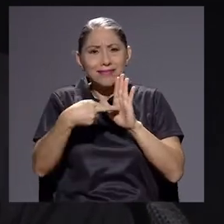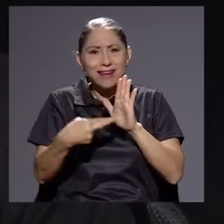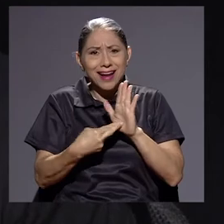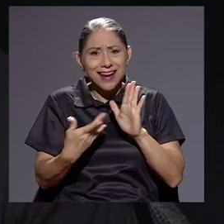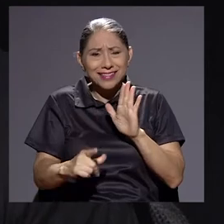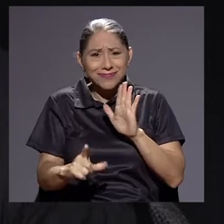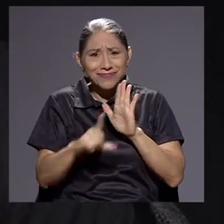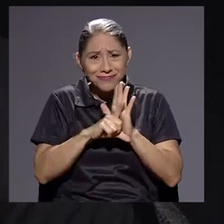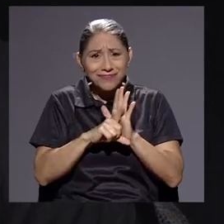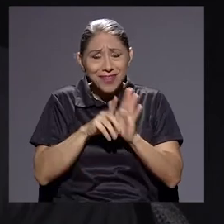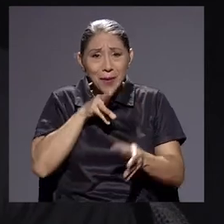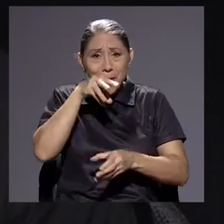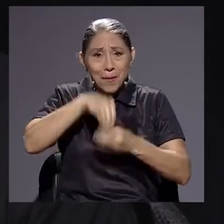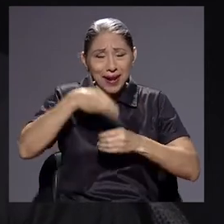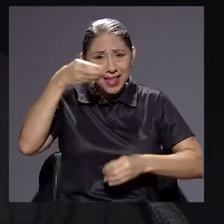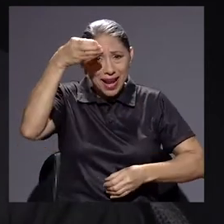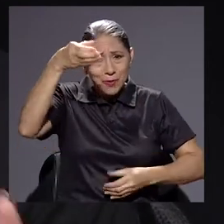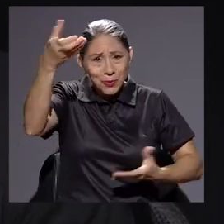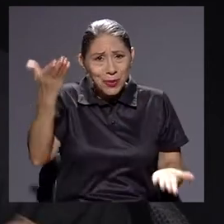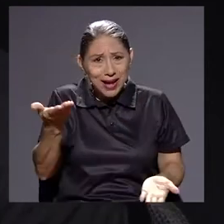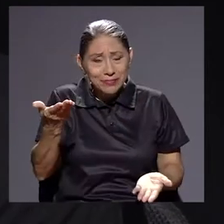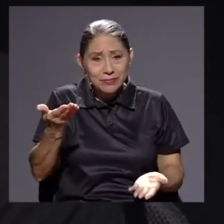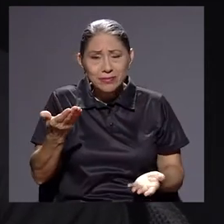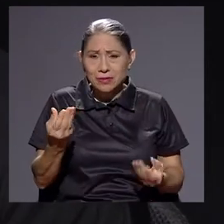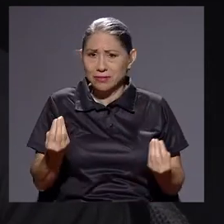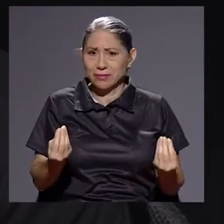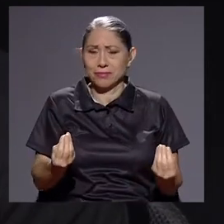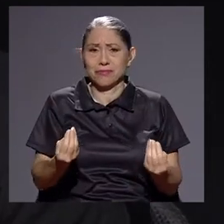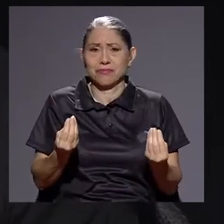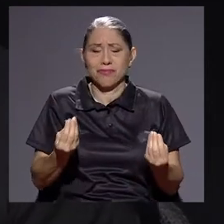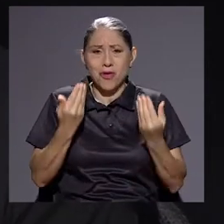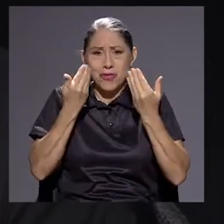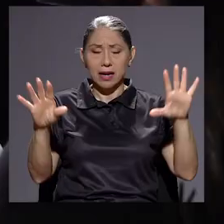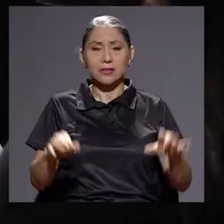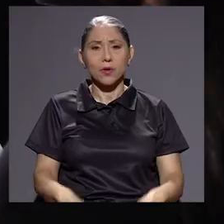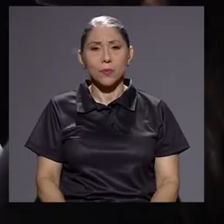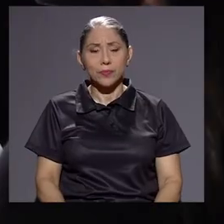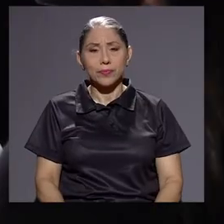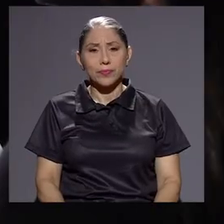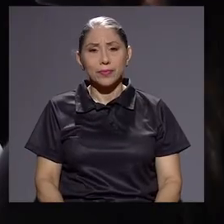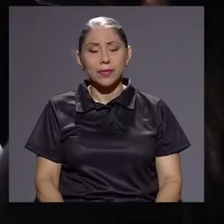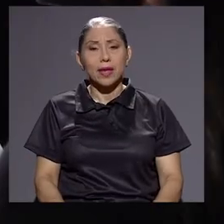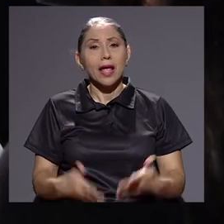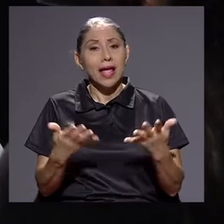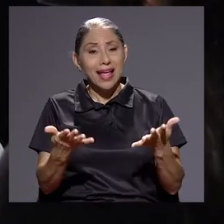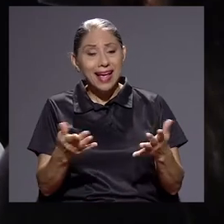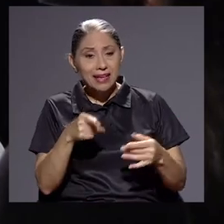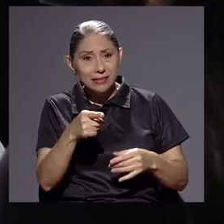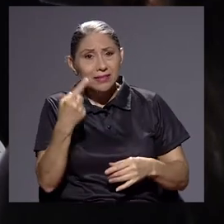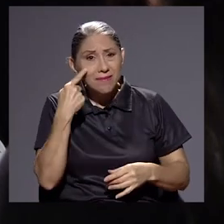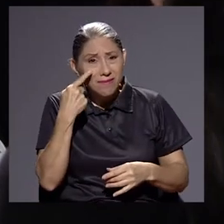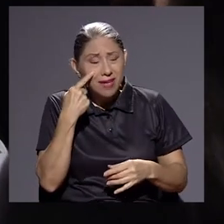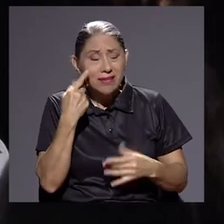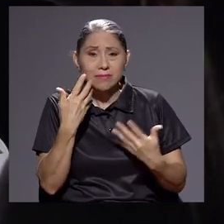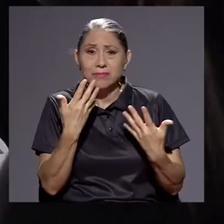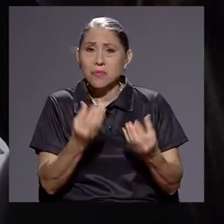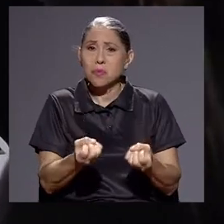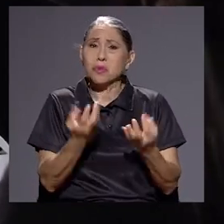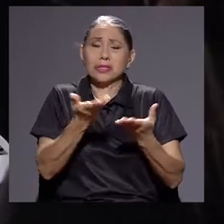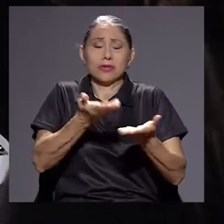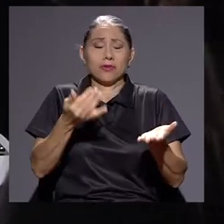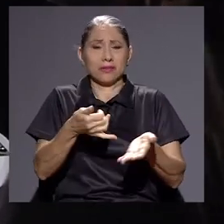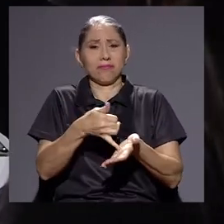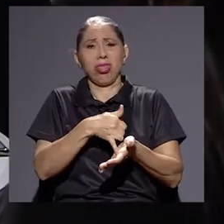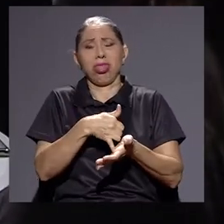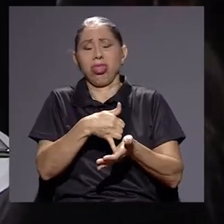cultura. Y eso es muy triste, porque entonces, ¿qué es lo que están haciendo? Las inconsistencias son claras, doña Amanda. Muy claras.